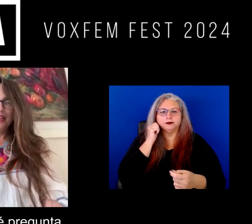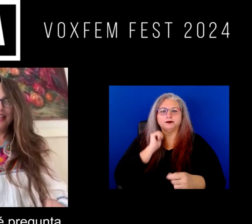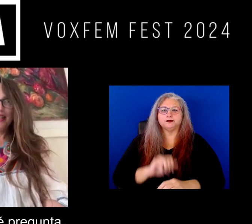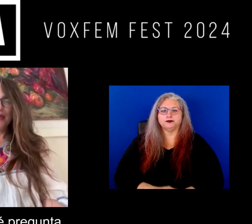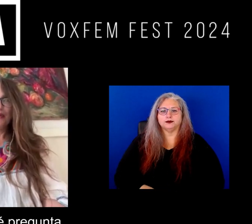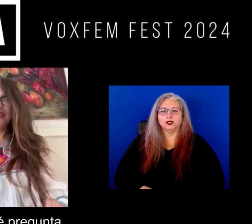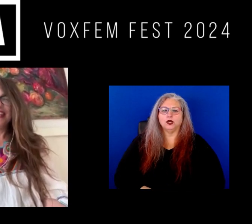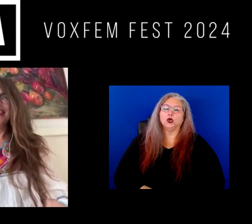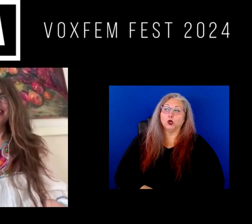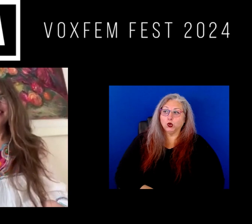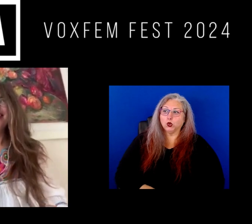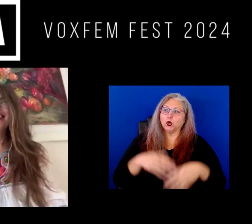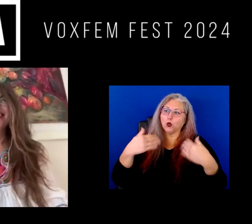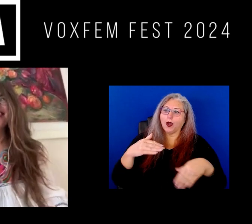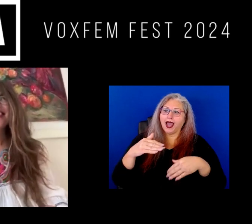¡Ay, qué pregunta!